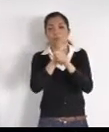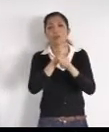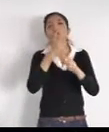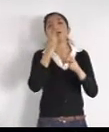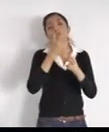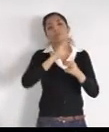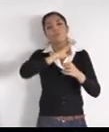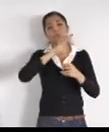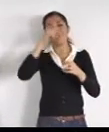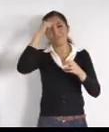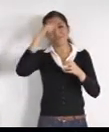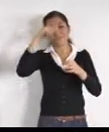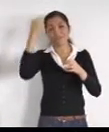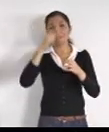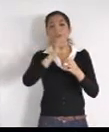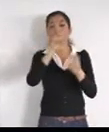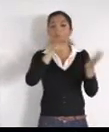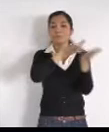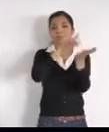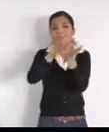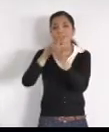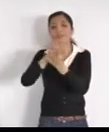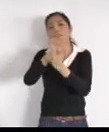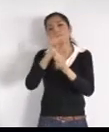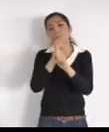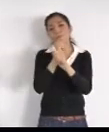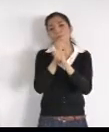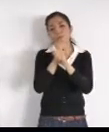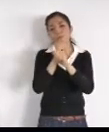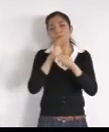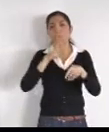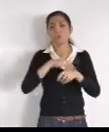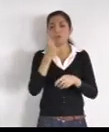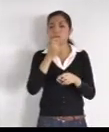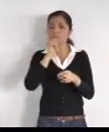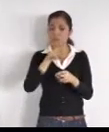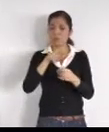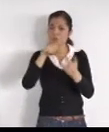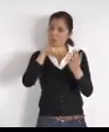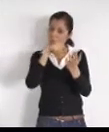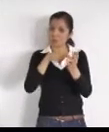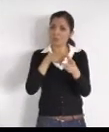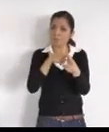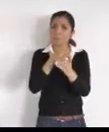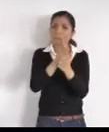comparto plenamente contigo, se da el peor de los servicios, desgraciadamente, en nuestro municipio.